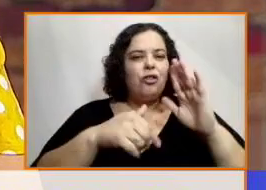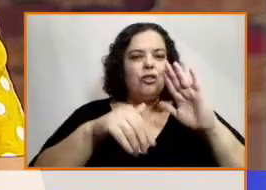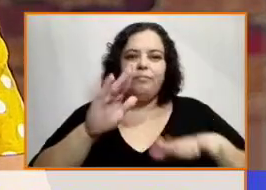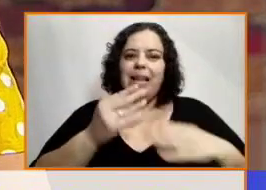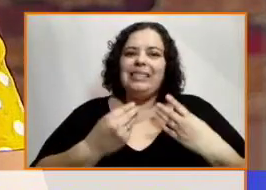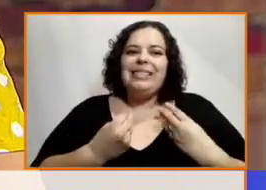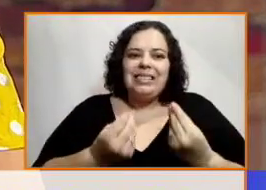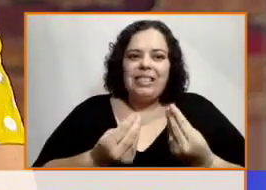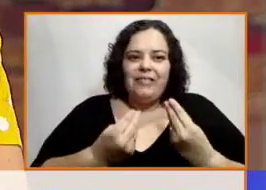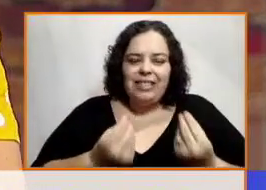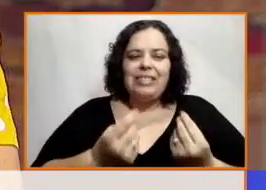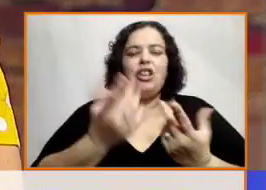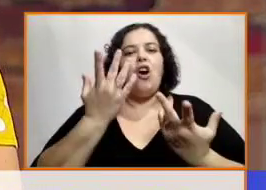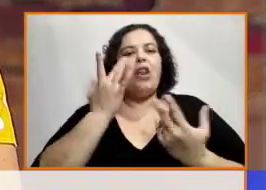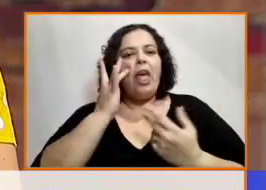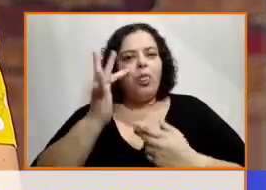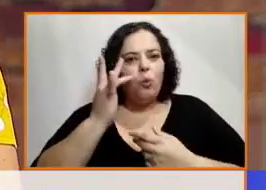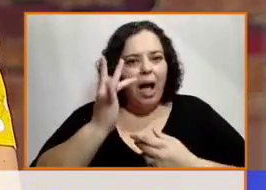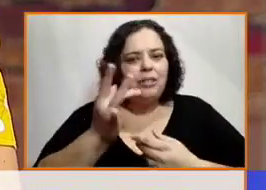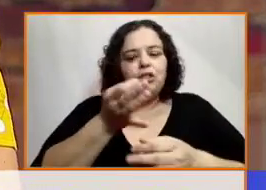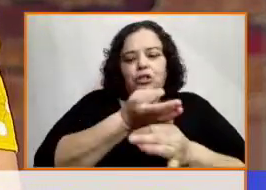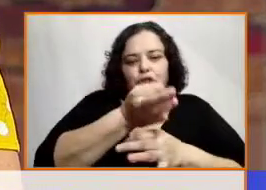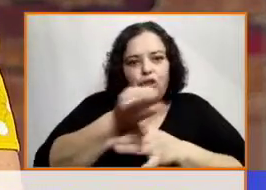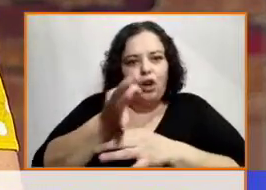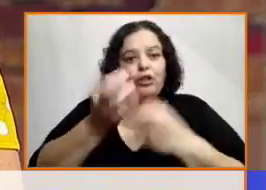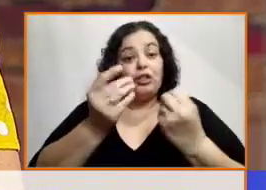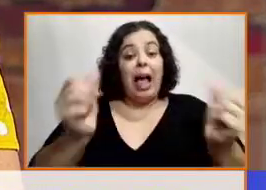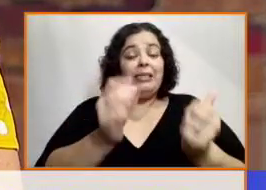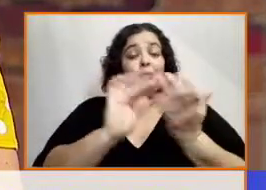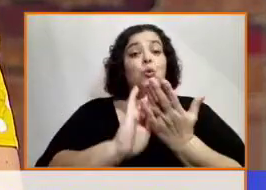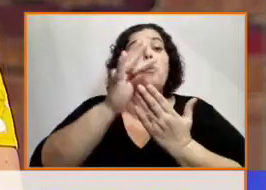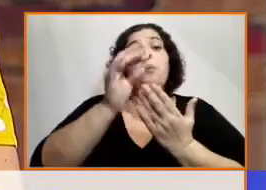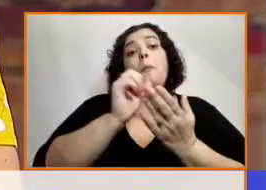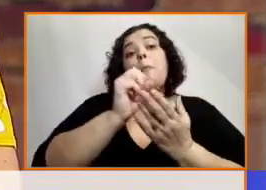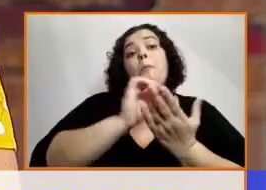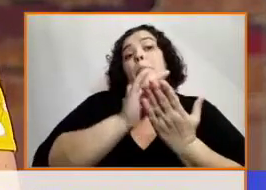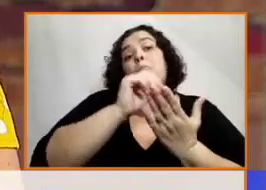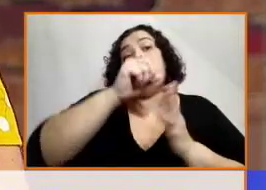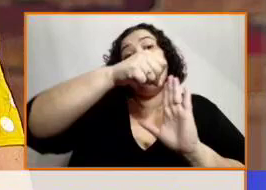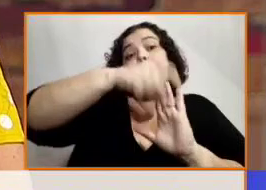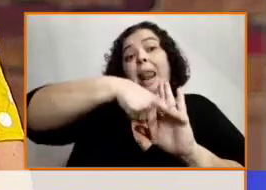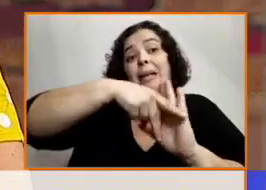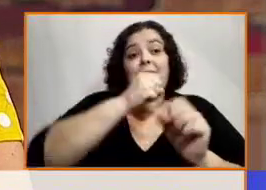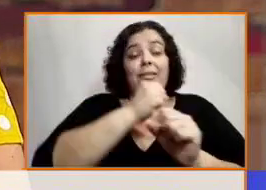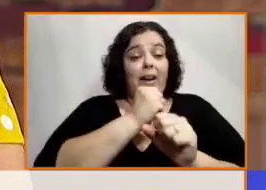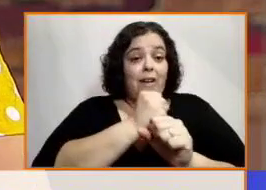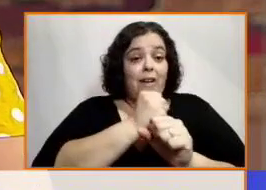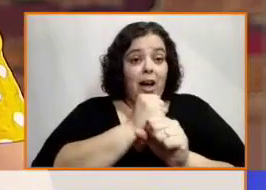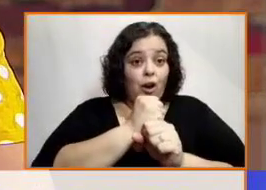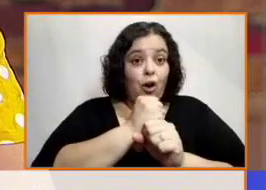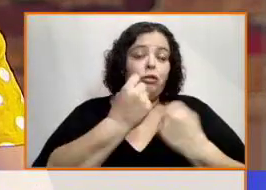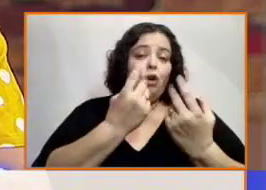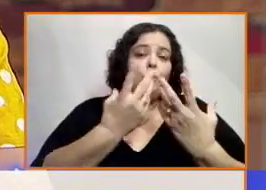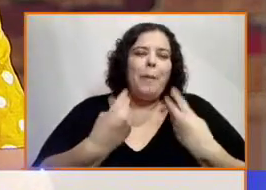un plan de trabajo que finaliza en un plan de accesibilidad, que va a llevar cinco, diez años, pero hay que empezarlo.